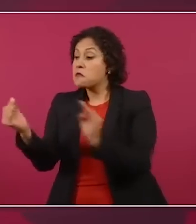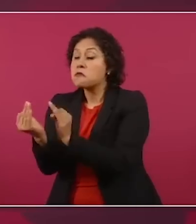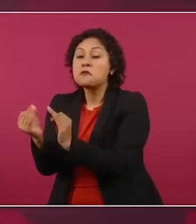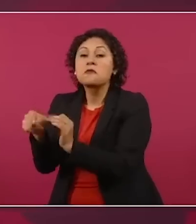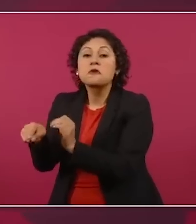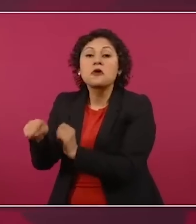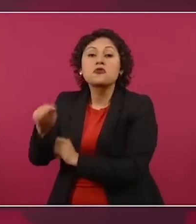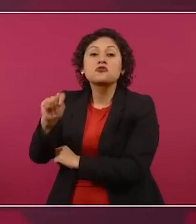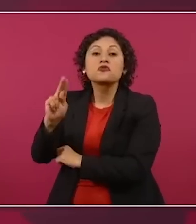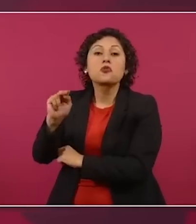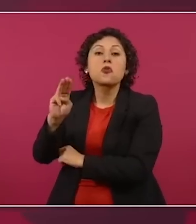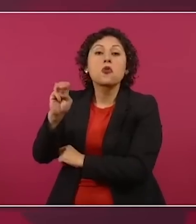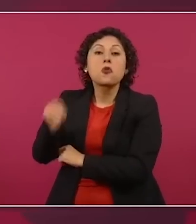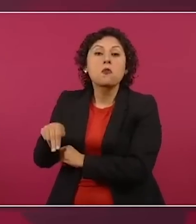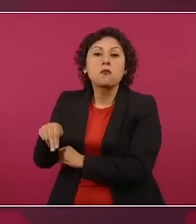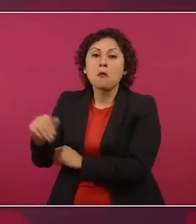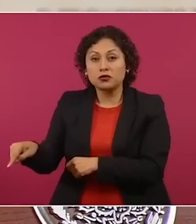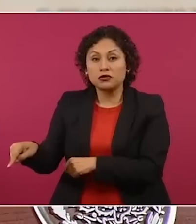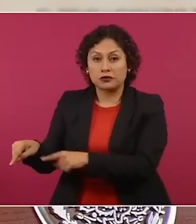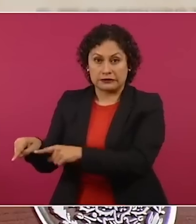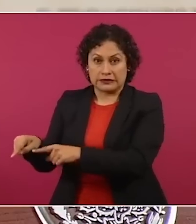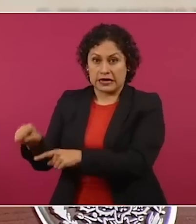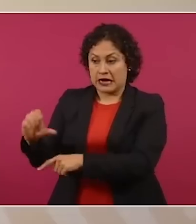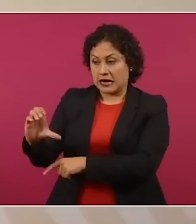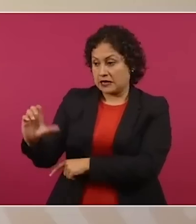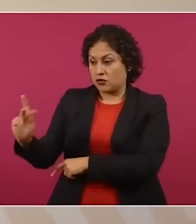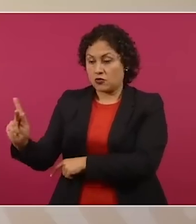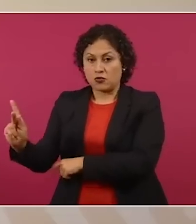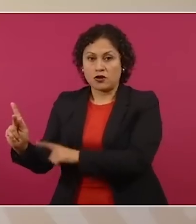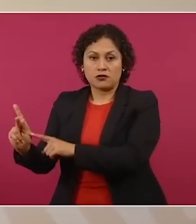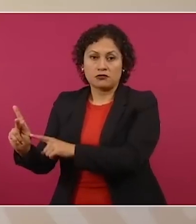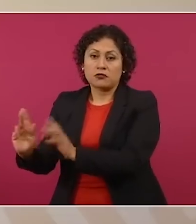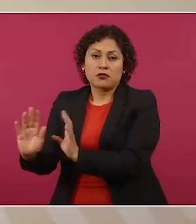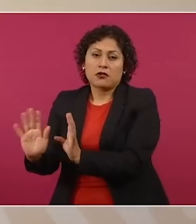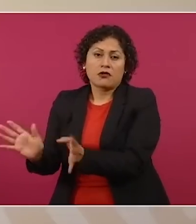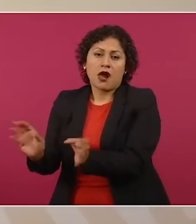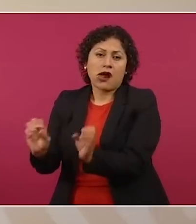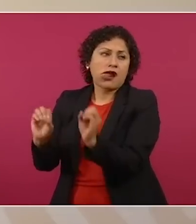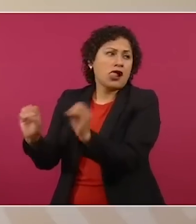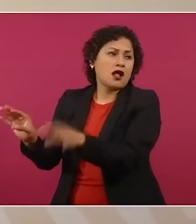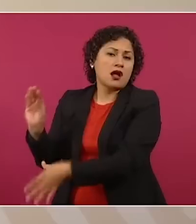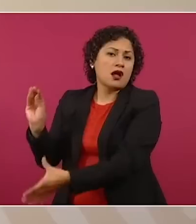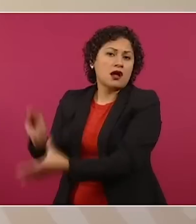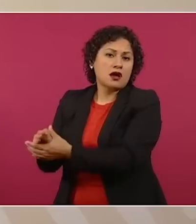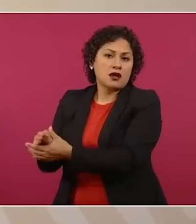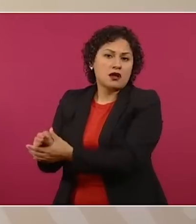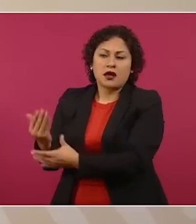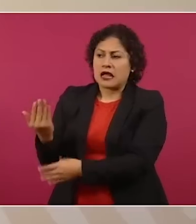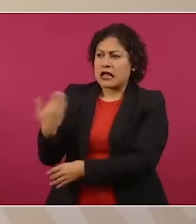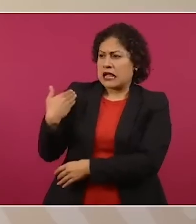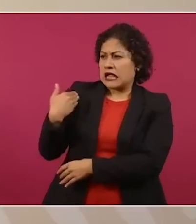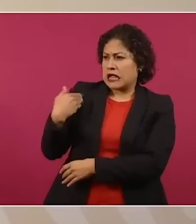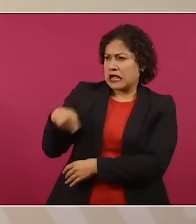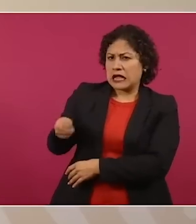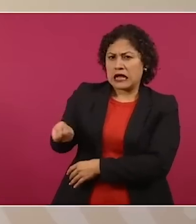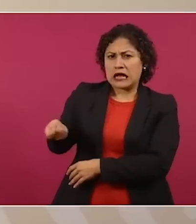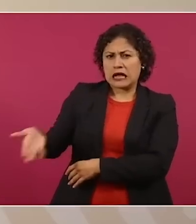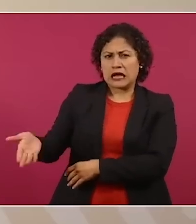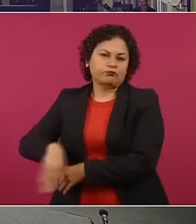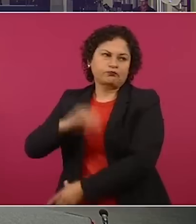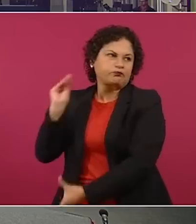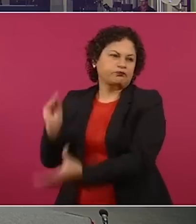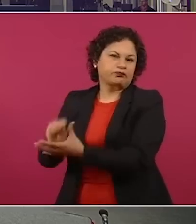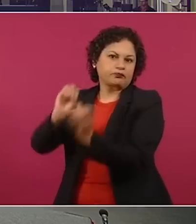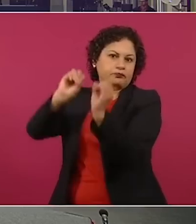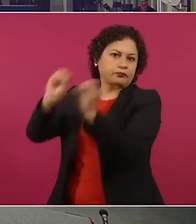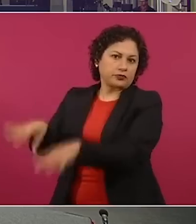Ya Carrillo Puerto, al sur, ya estaba en el abandono, le llamaban hasta hace poco Carrillo Muerto.